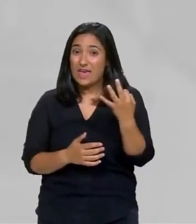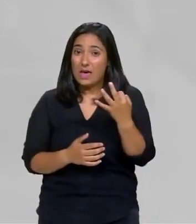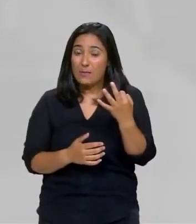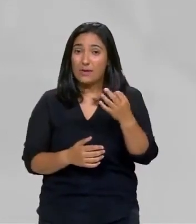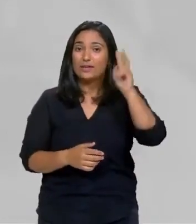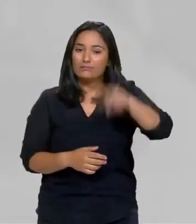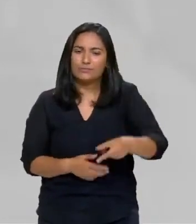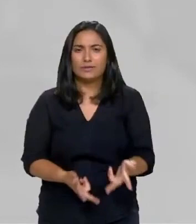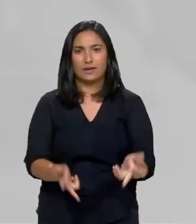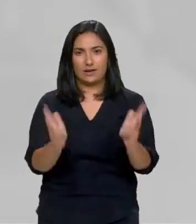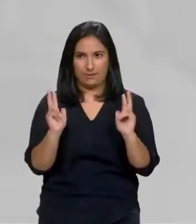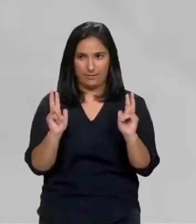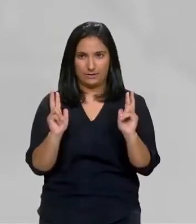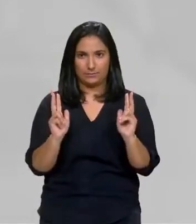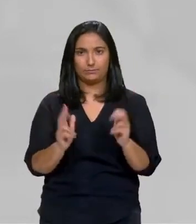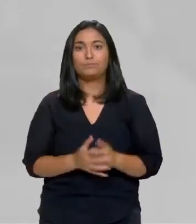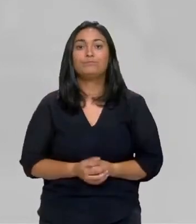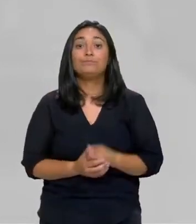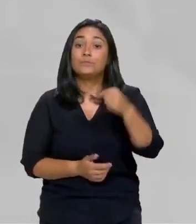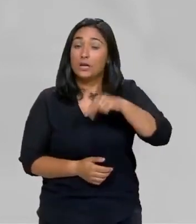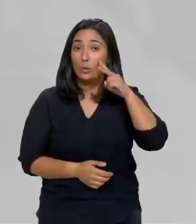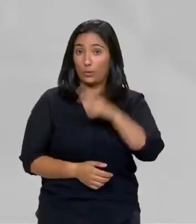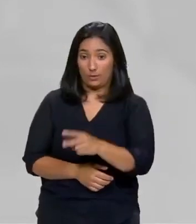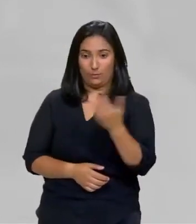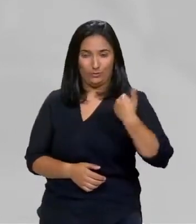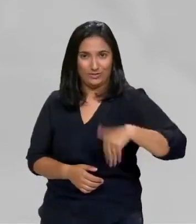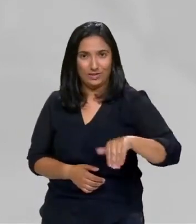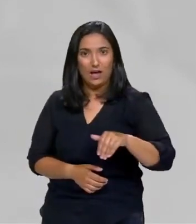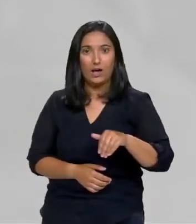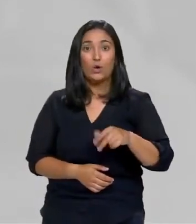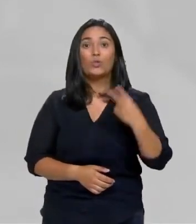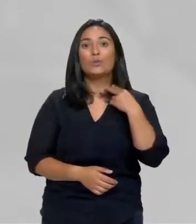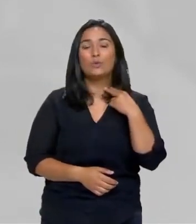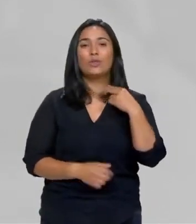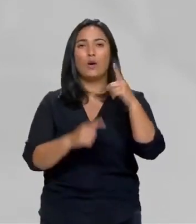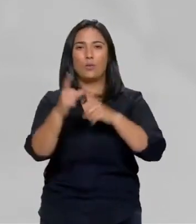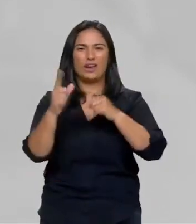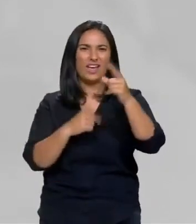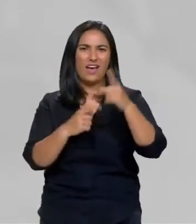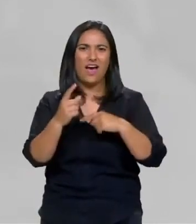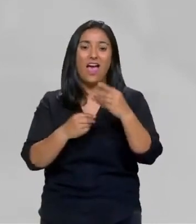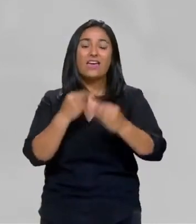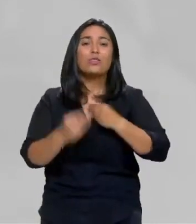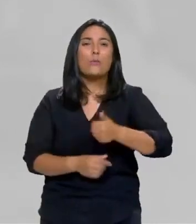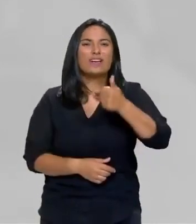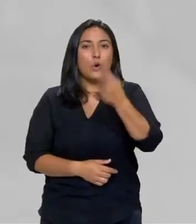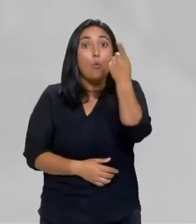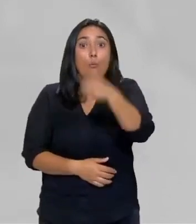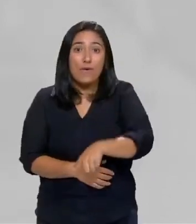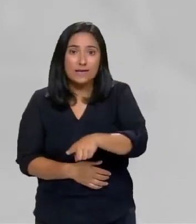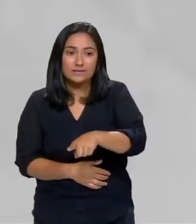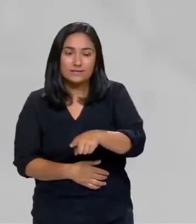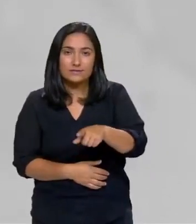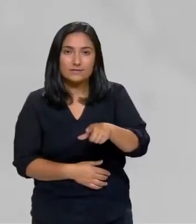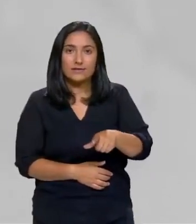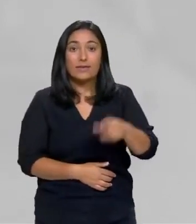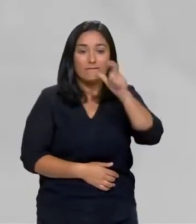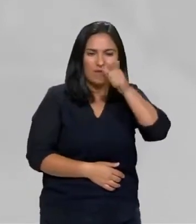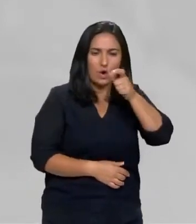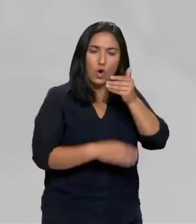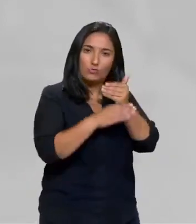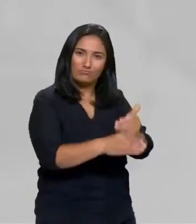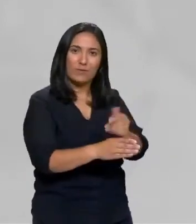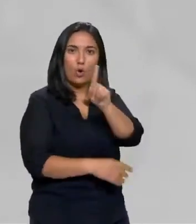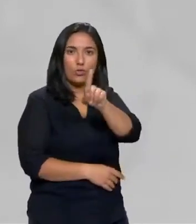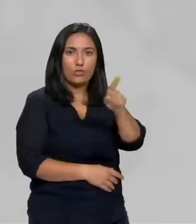o vimos neste ano un deputado do BNG fixo máis por Galiza nun mes que o señor Feijóo en once anos. E se